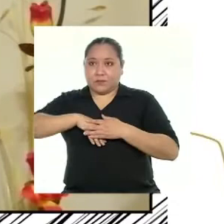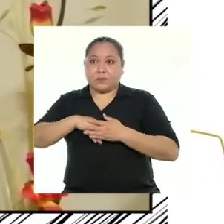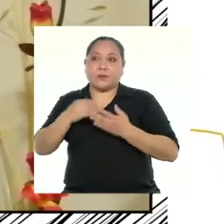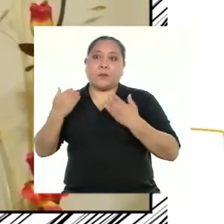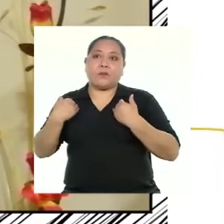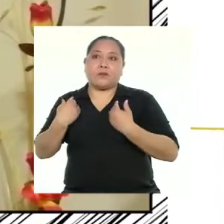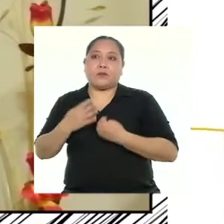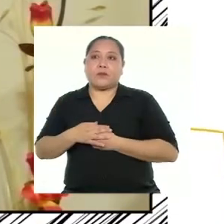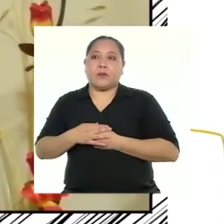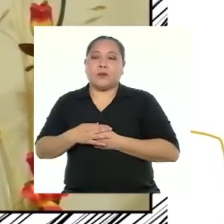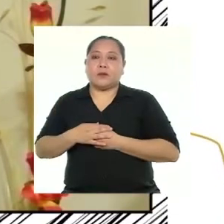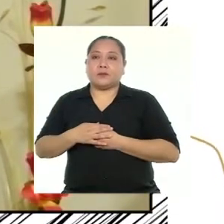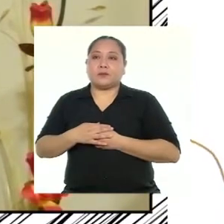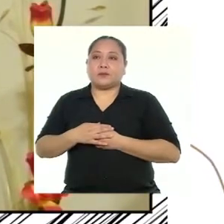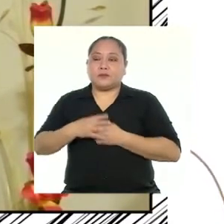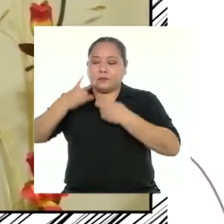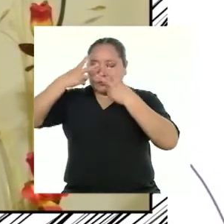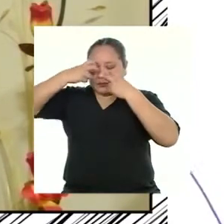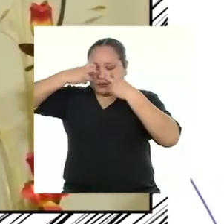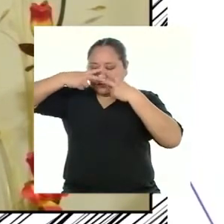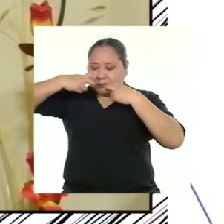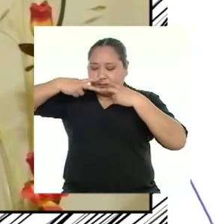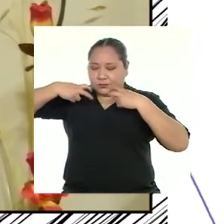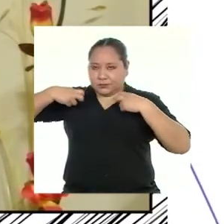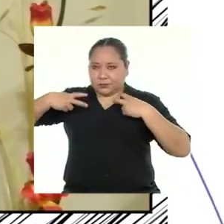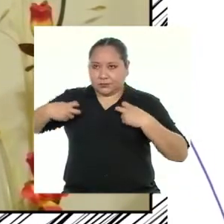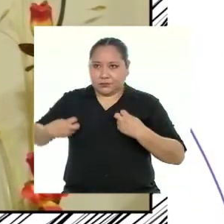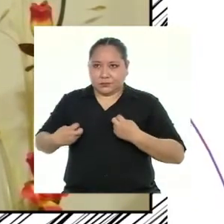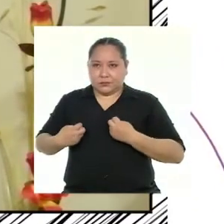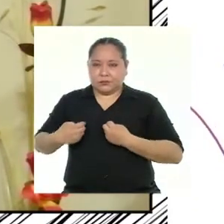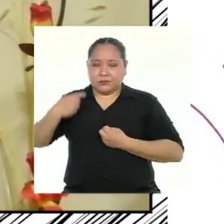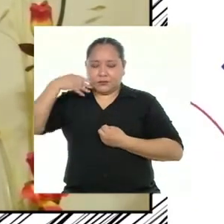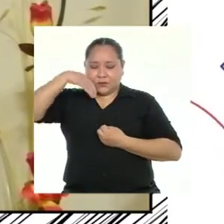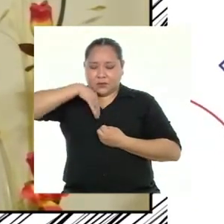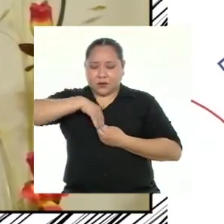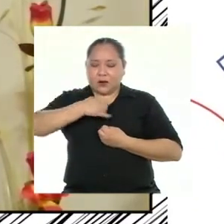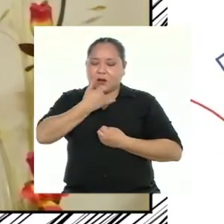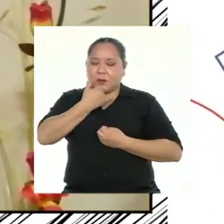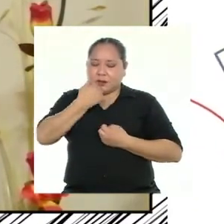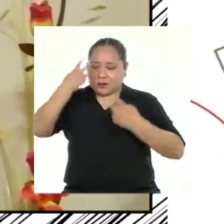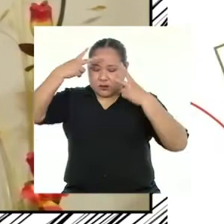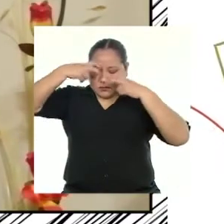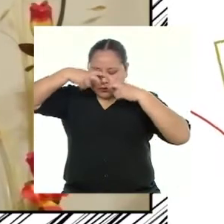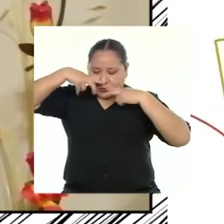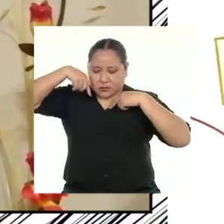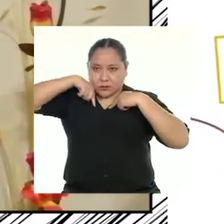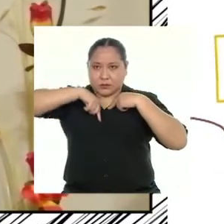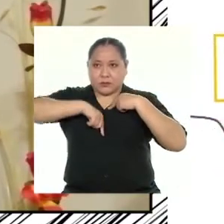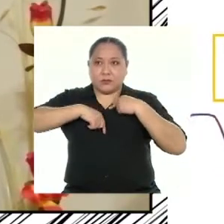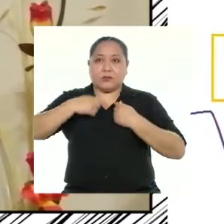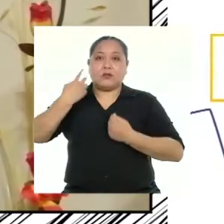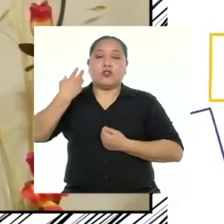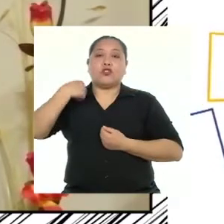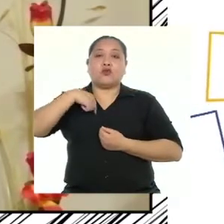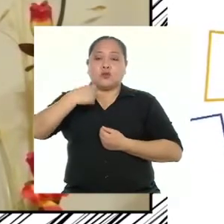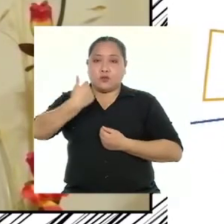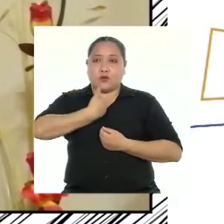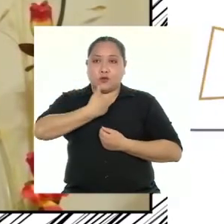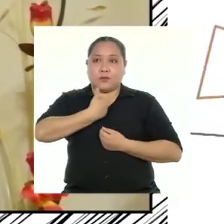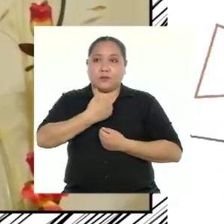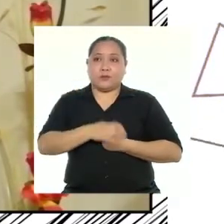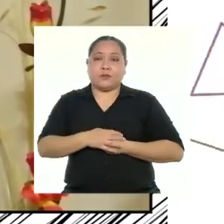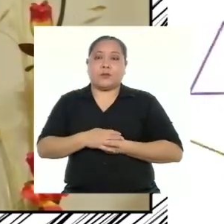tenemos que autoanalizarnos de manera interna. Eso quiere decir nosotros mismos